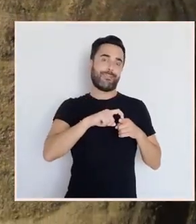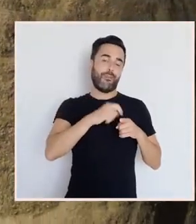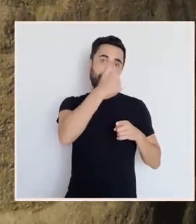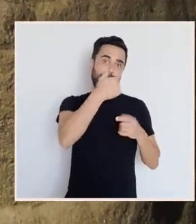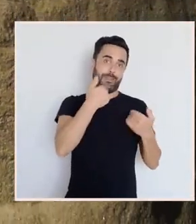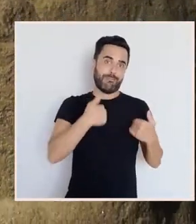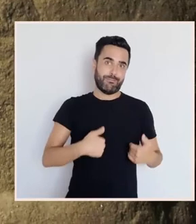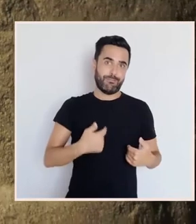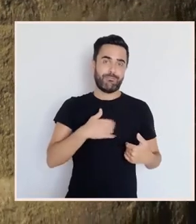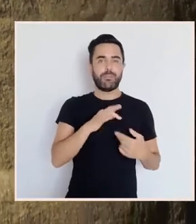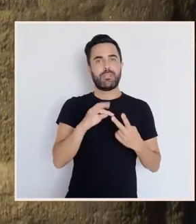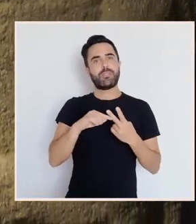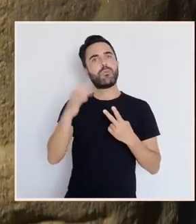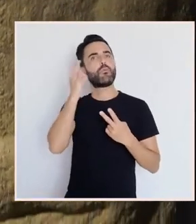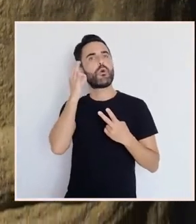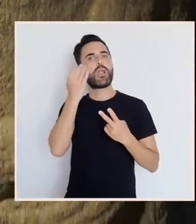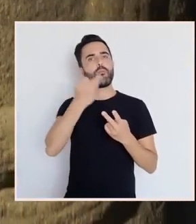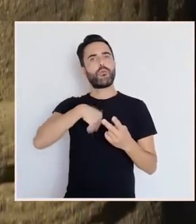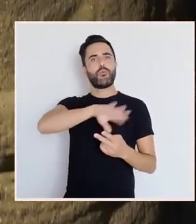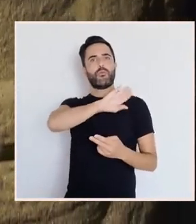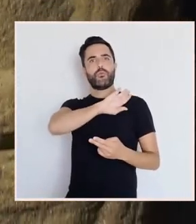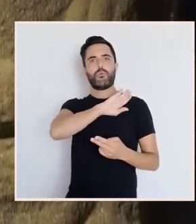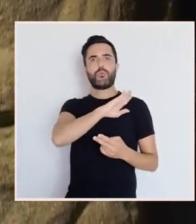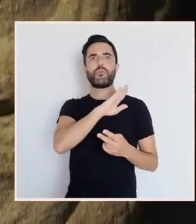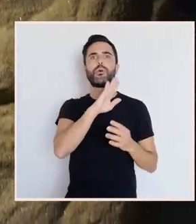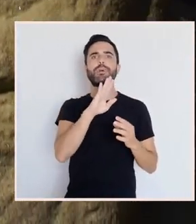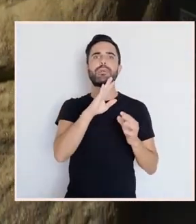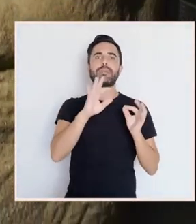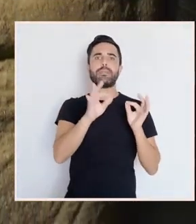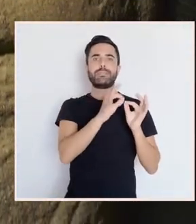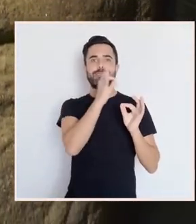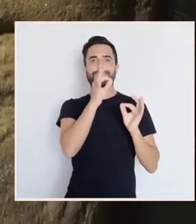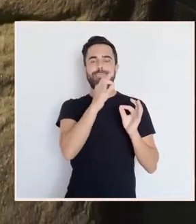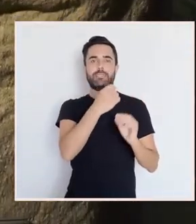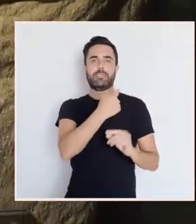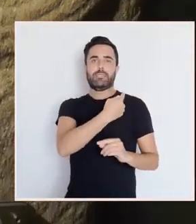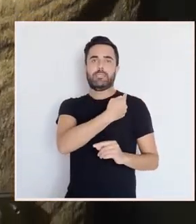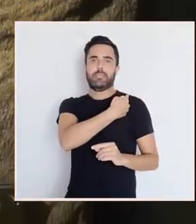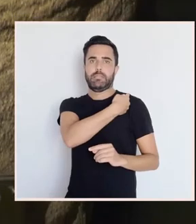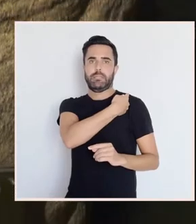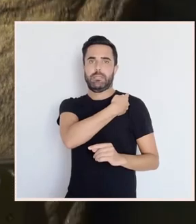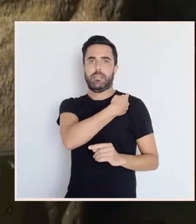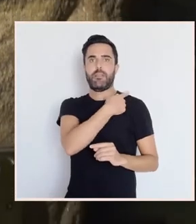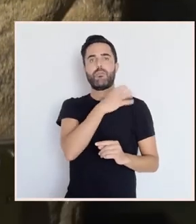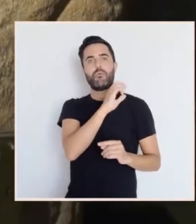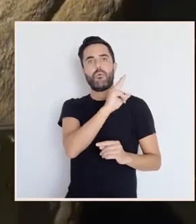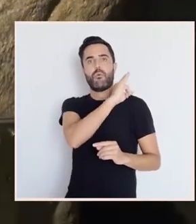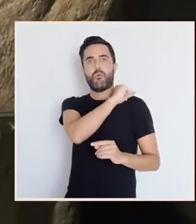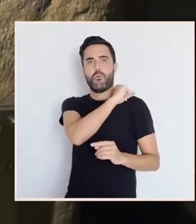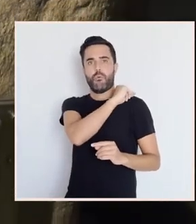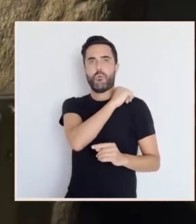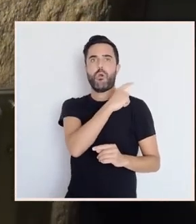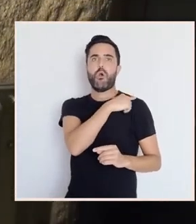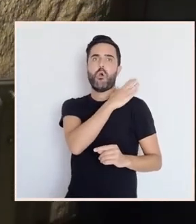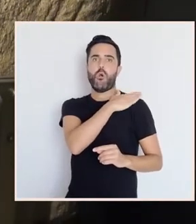e pala. A pala seria unha especie de txal que vai suxeito no ombro esquerdo por un alfinete